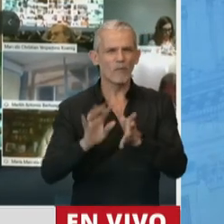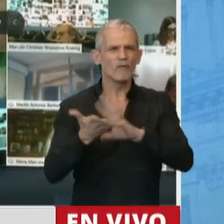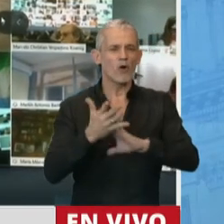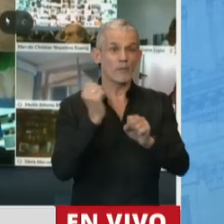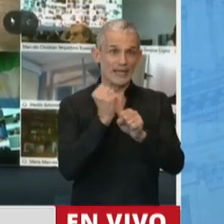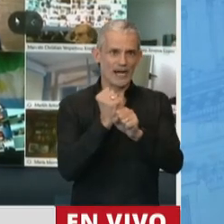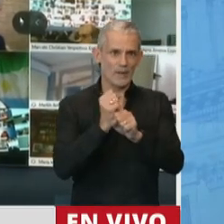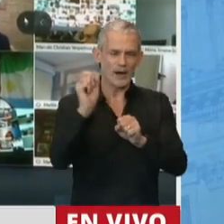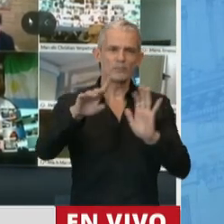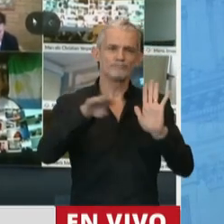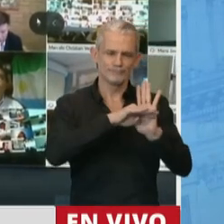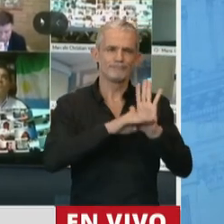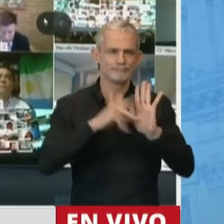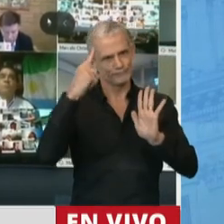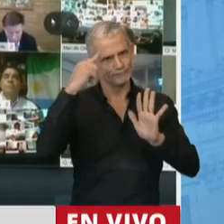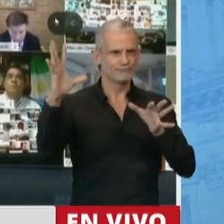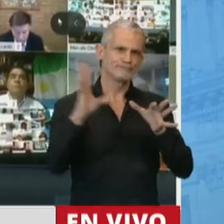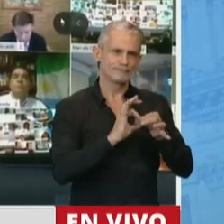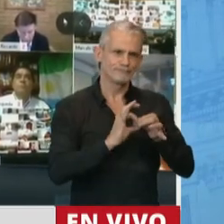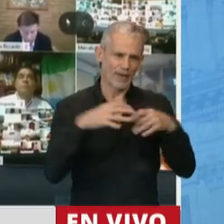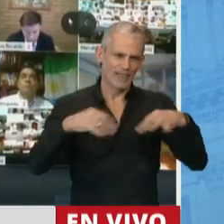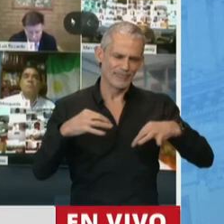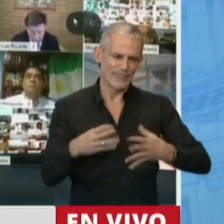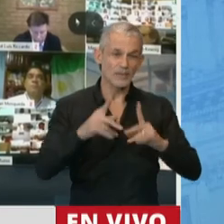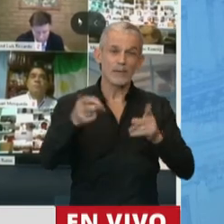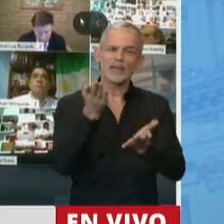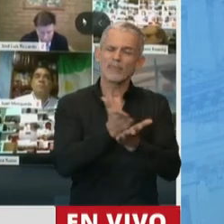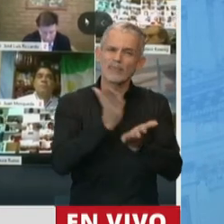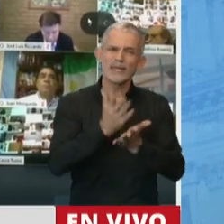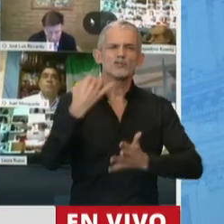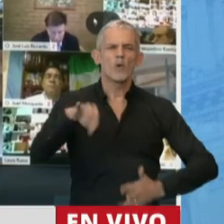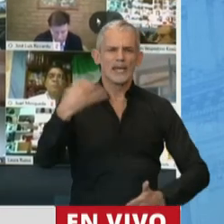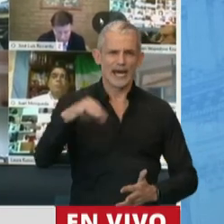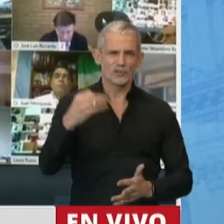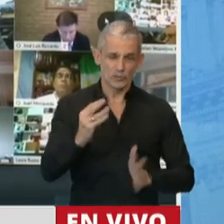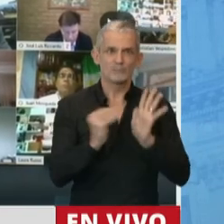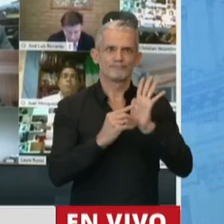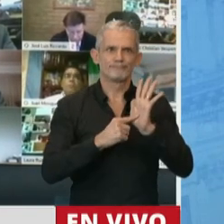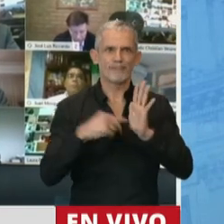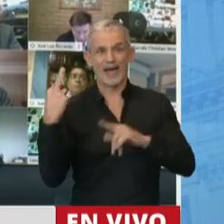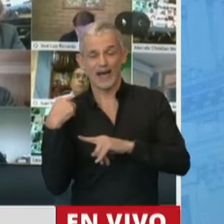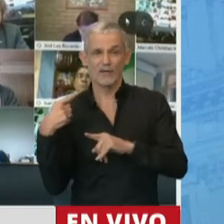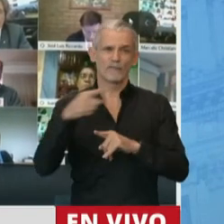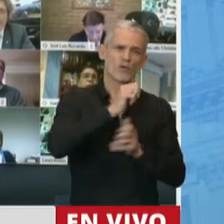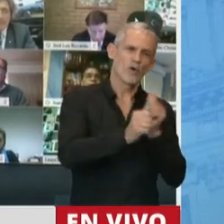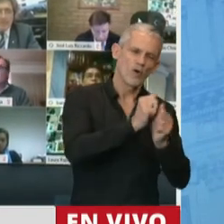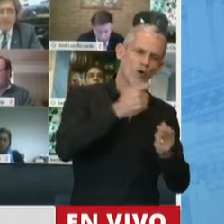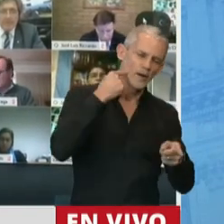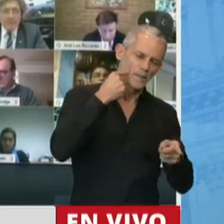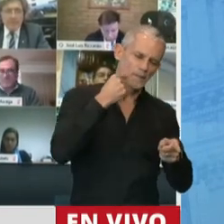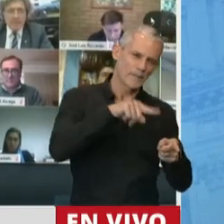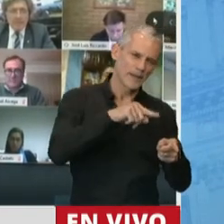a los principios que establece esta ley y a los derechos y obligaciones que fija empleadores y trabajadores y